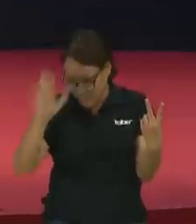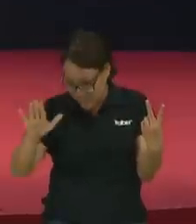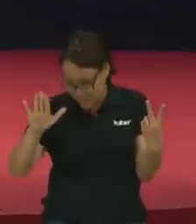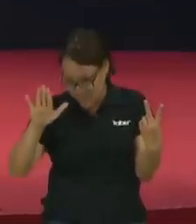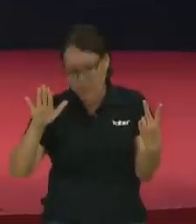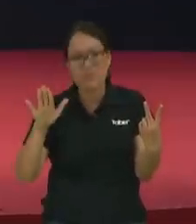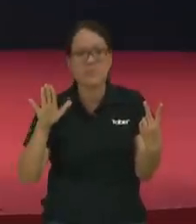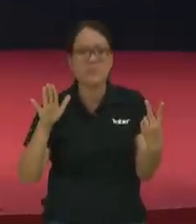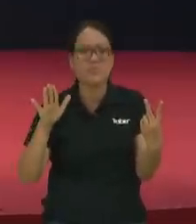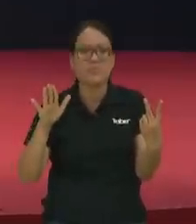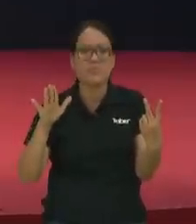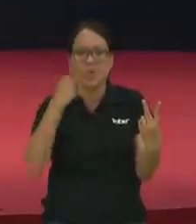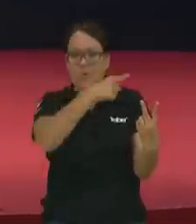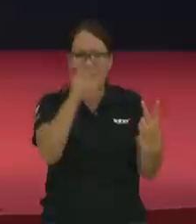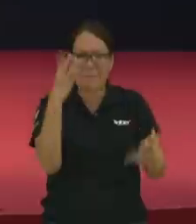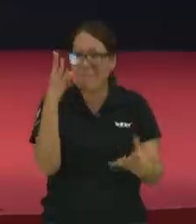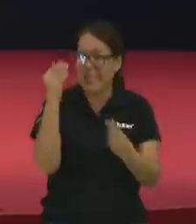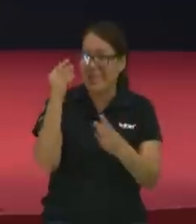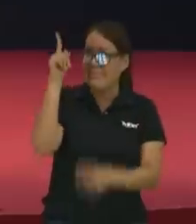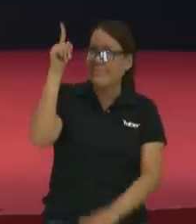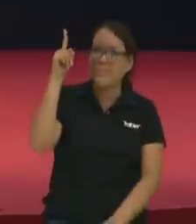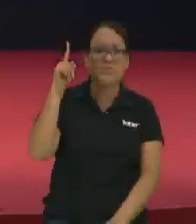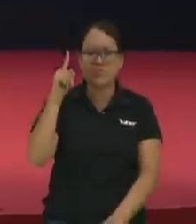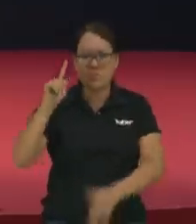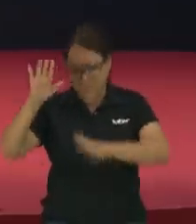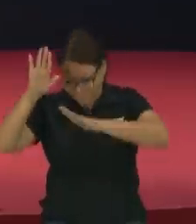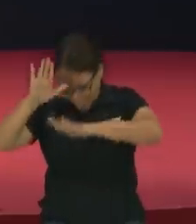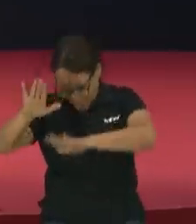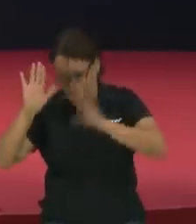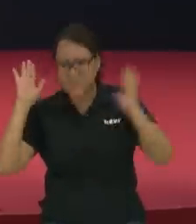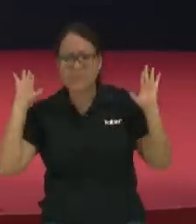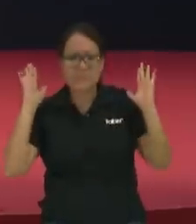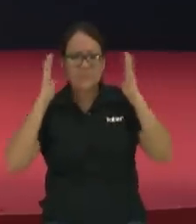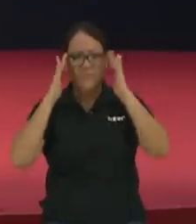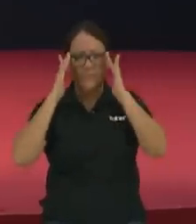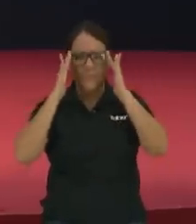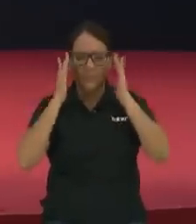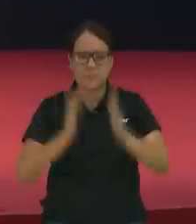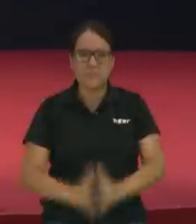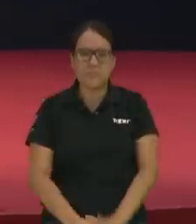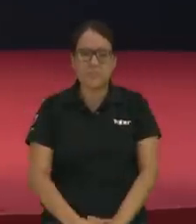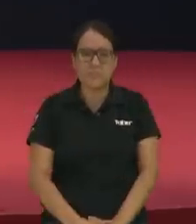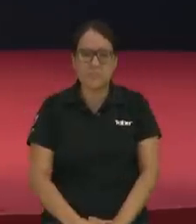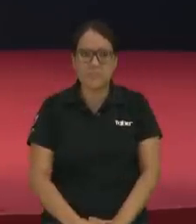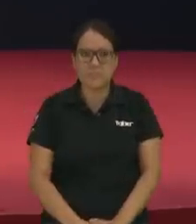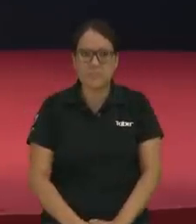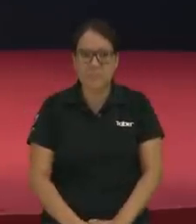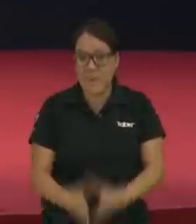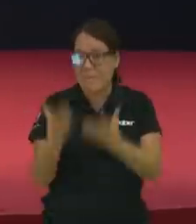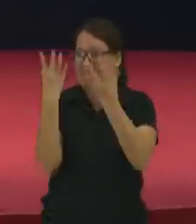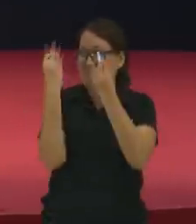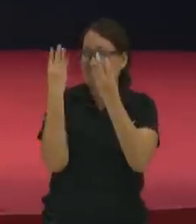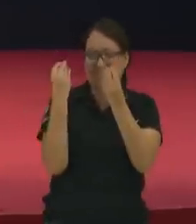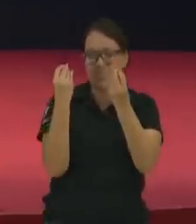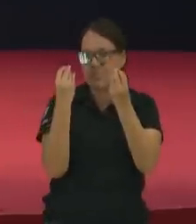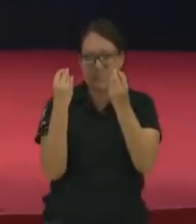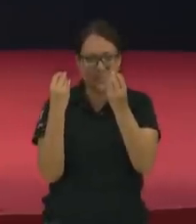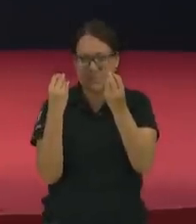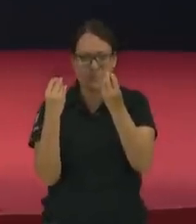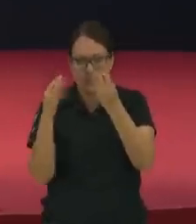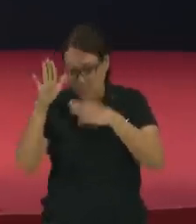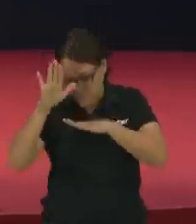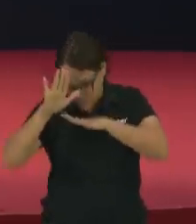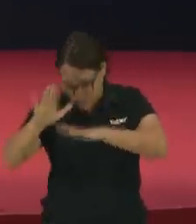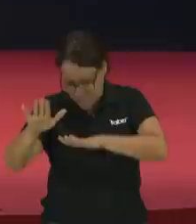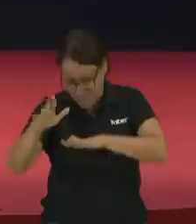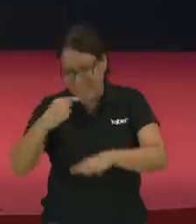vale no le tenga miedo a Dios respételo hermano sin miedo no a mi me crearon en temor y